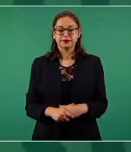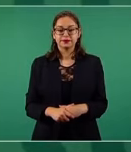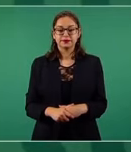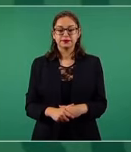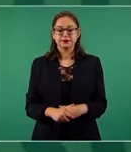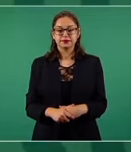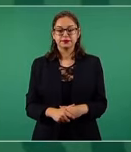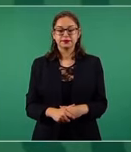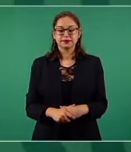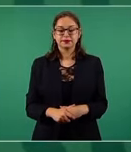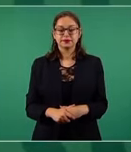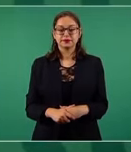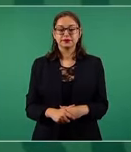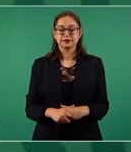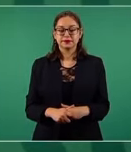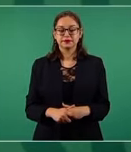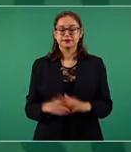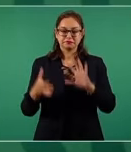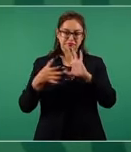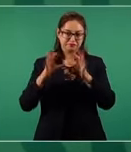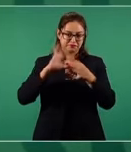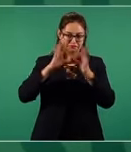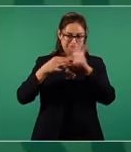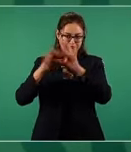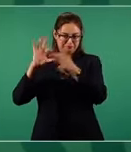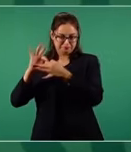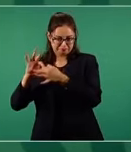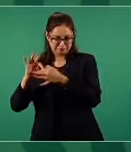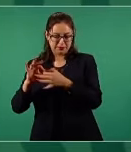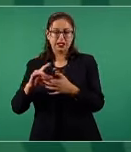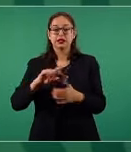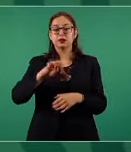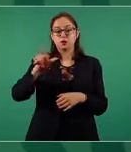etapa como en los Paralímpicos.